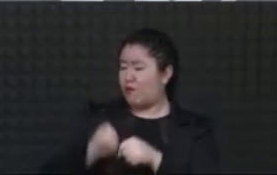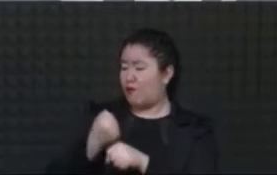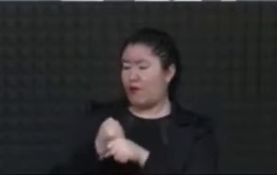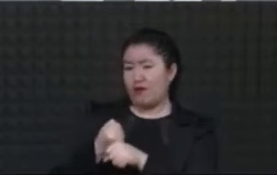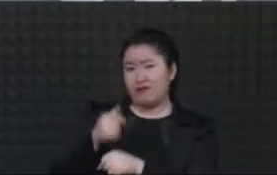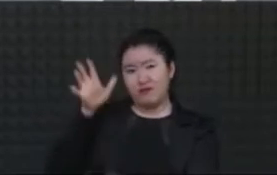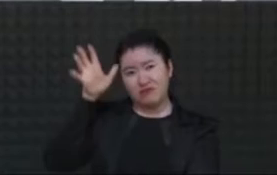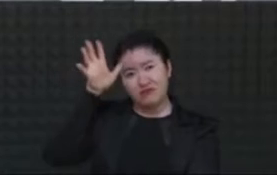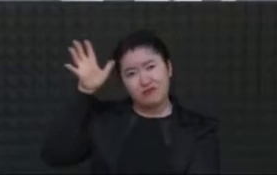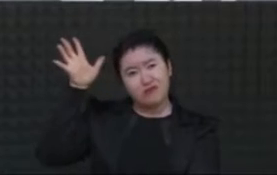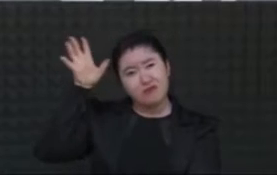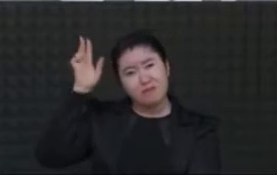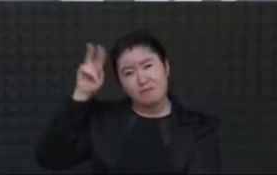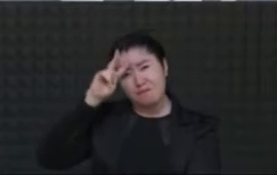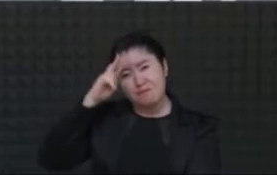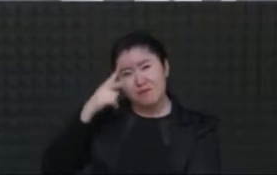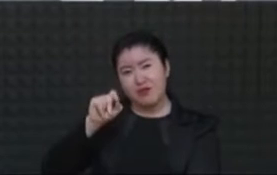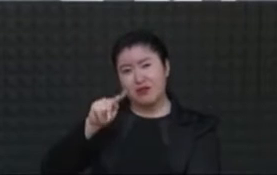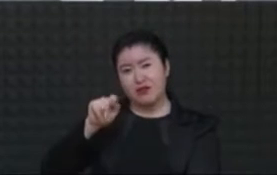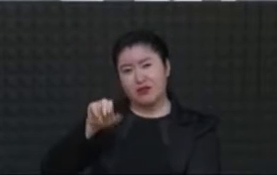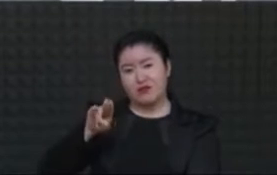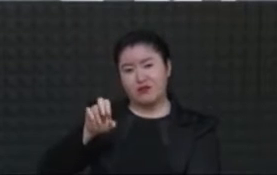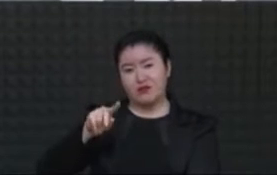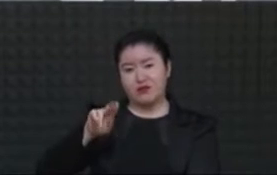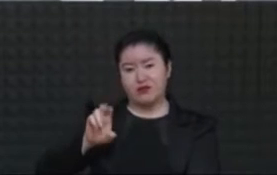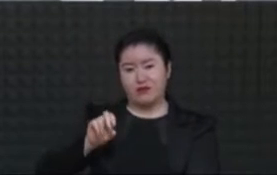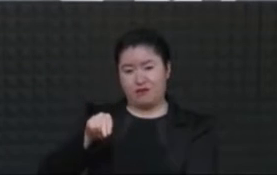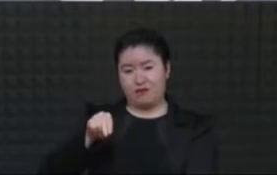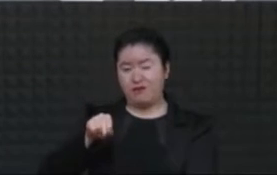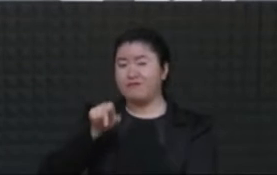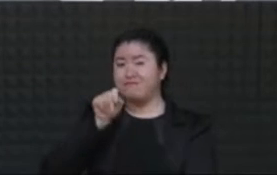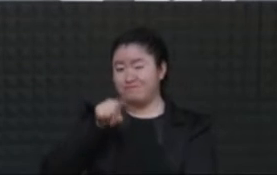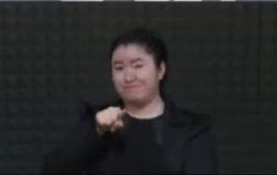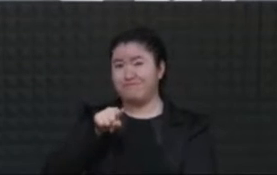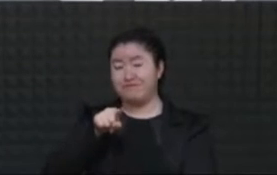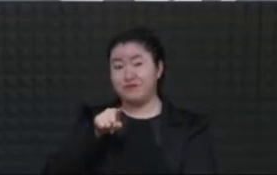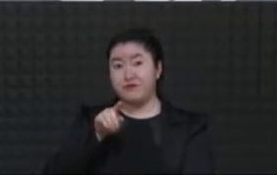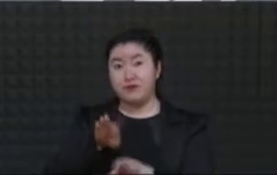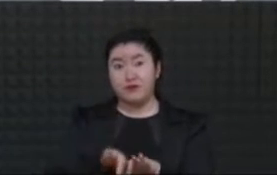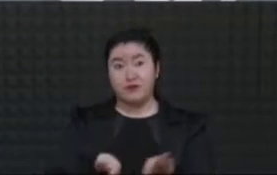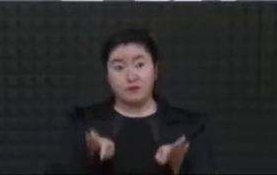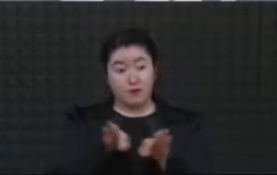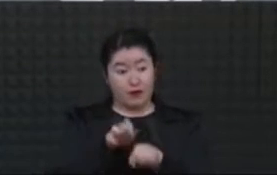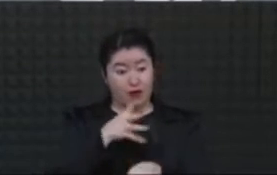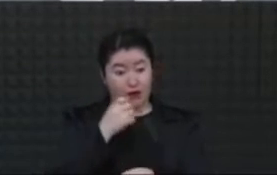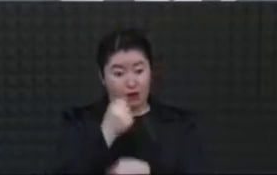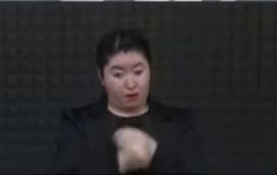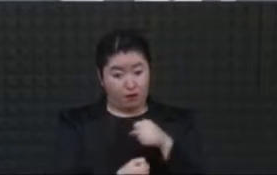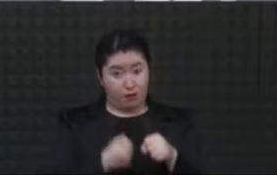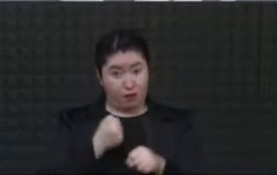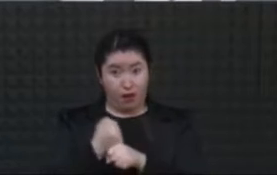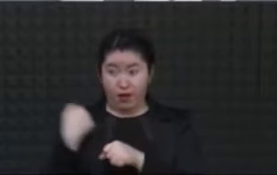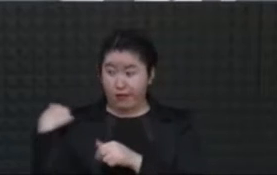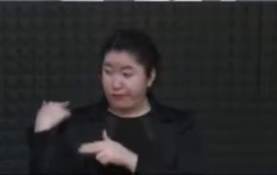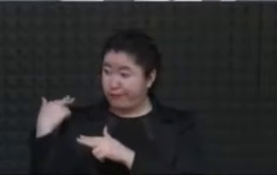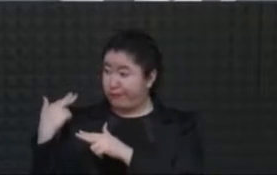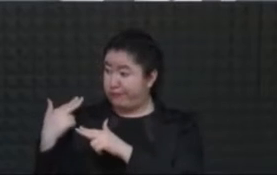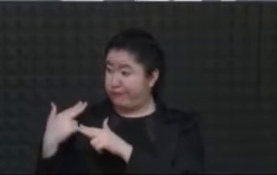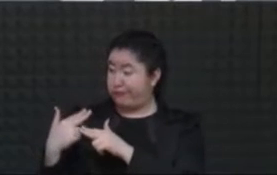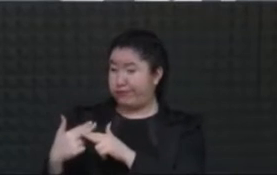tuvieron que pasar 500 años para que, por primera vez en la historia de este país,